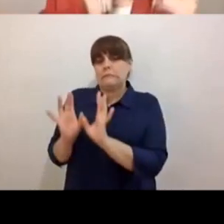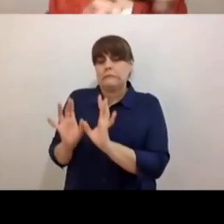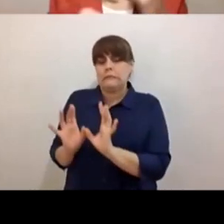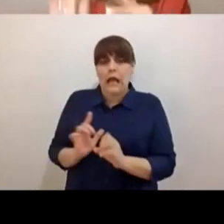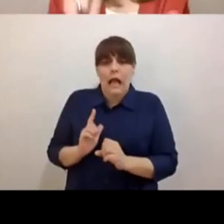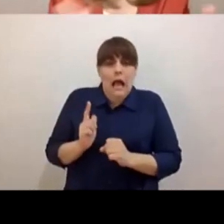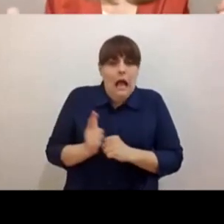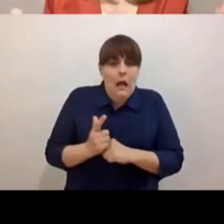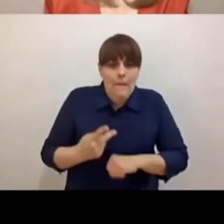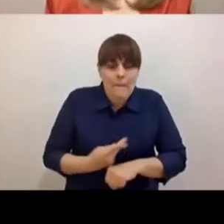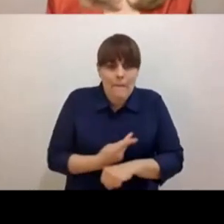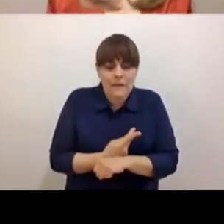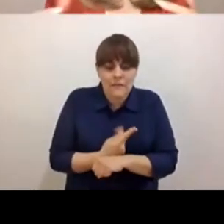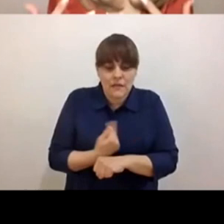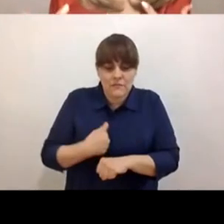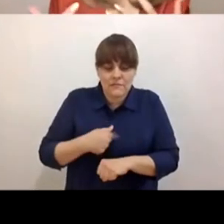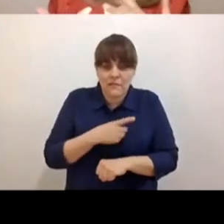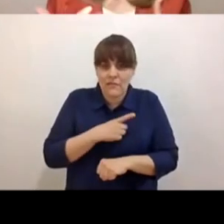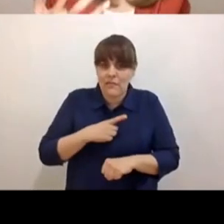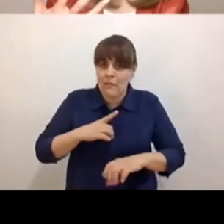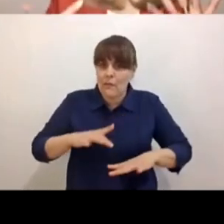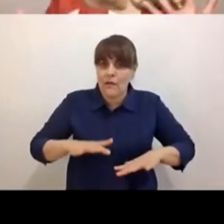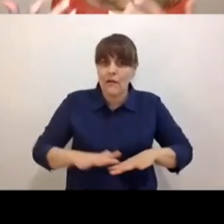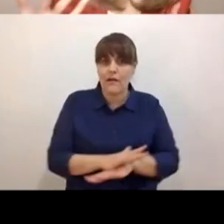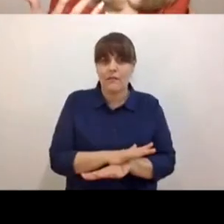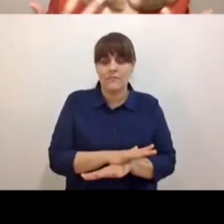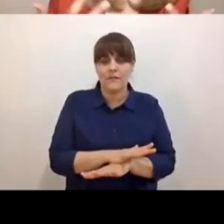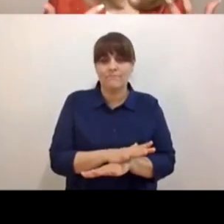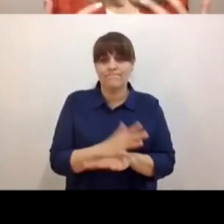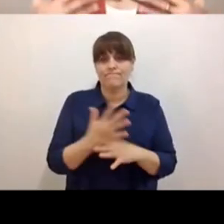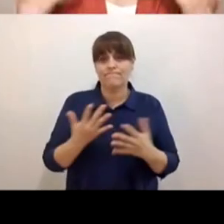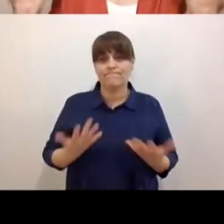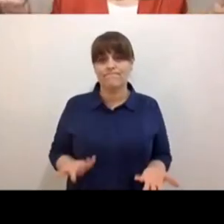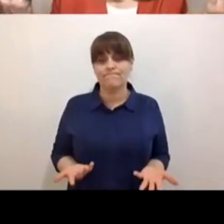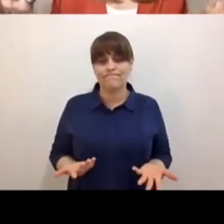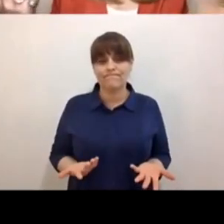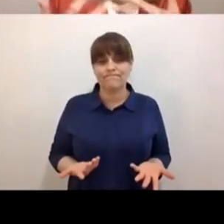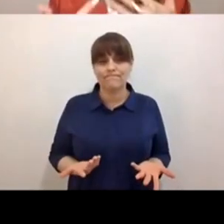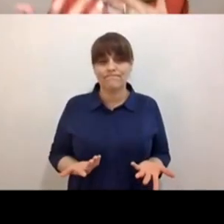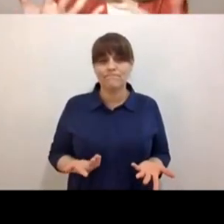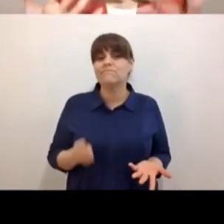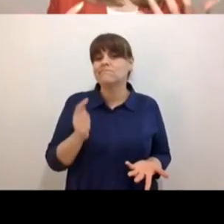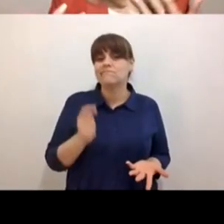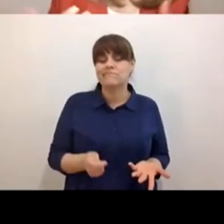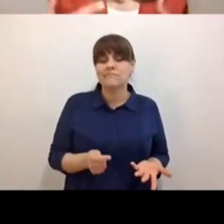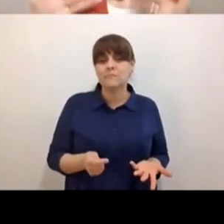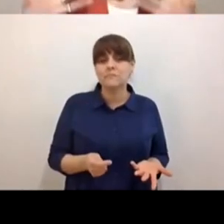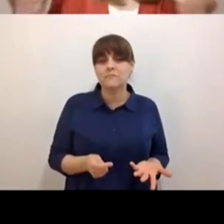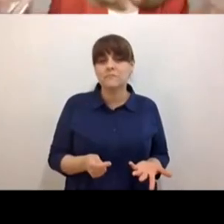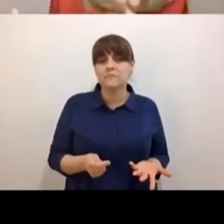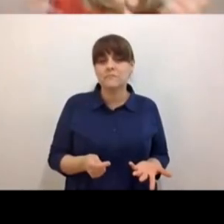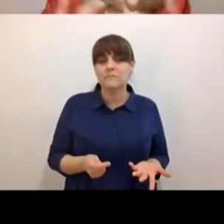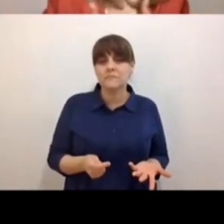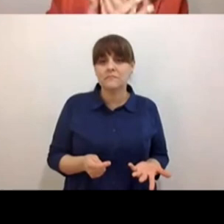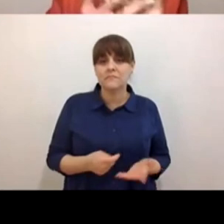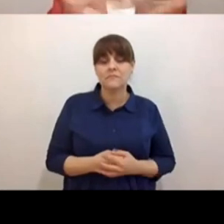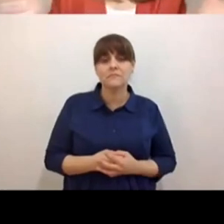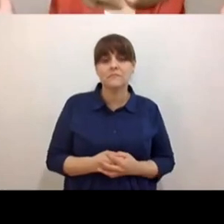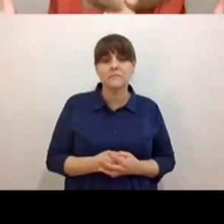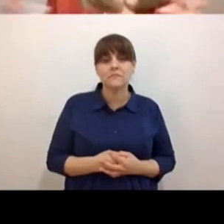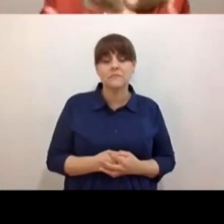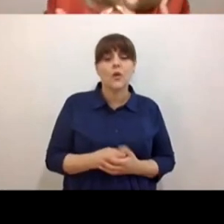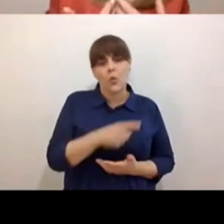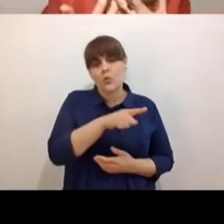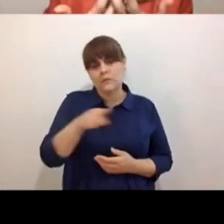Que nos hacen cambiar. Y nada más es decir, repetirles a las personas que muchos ya